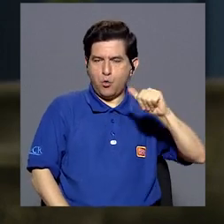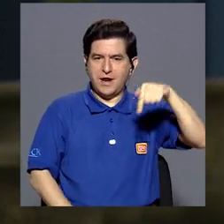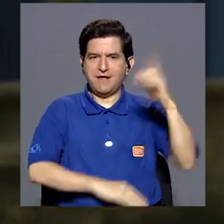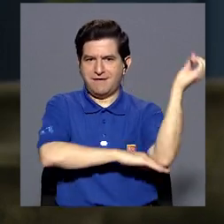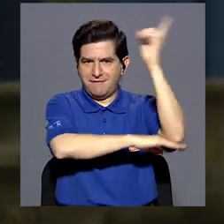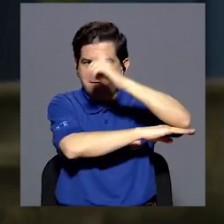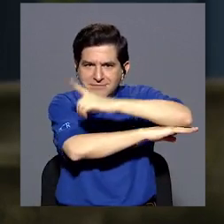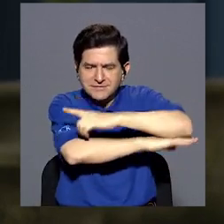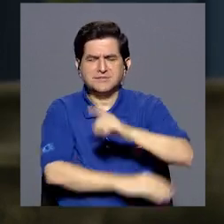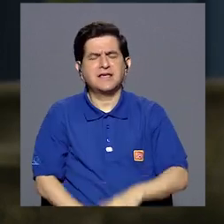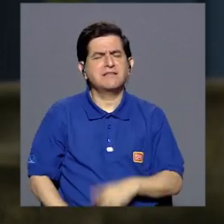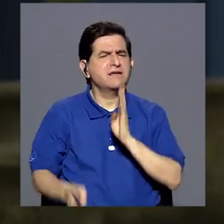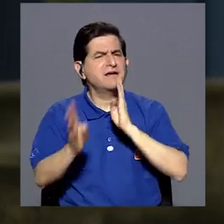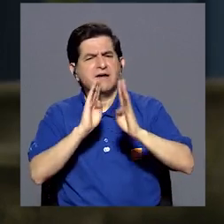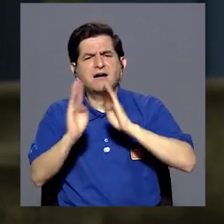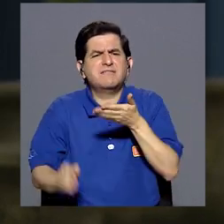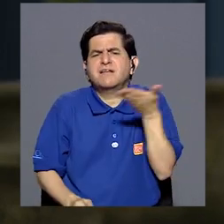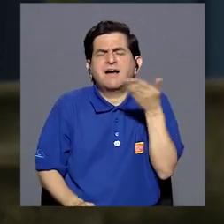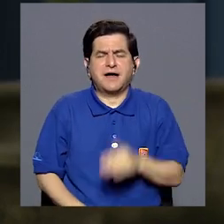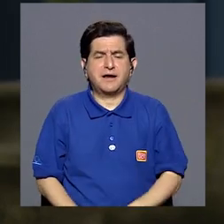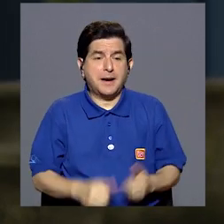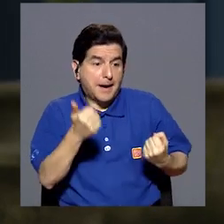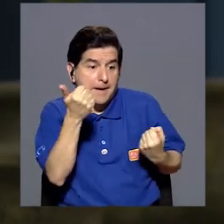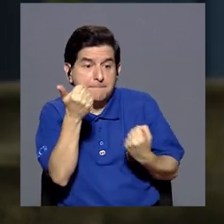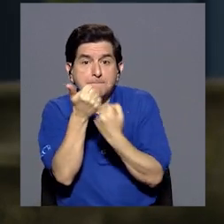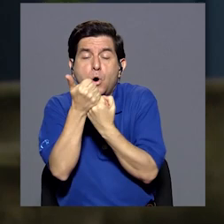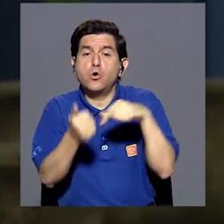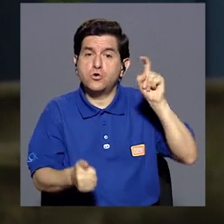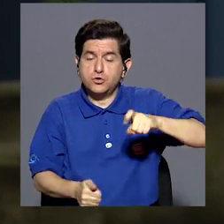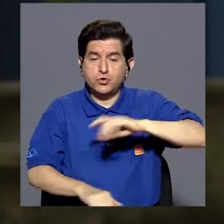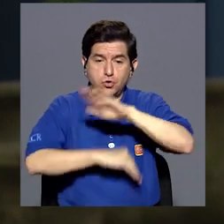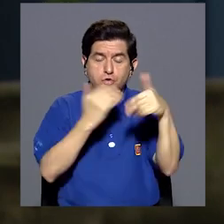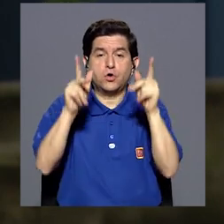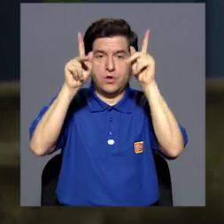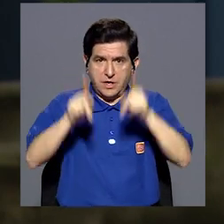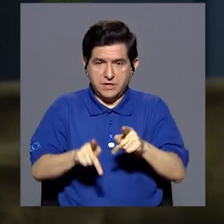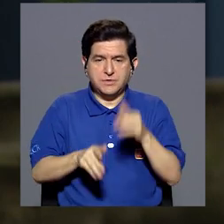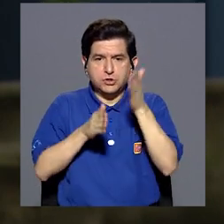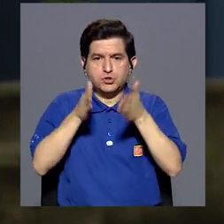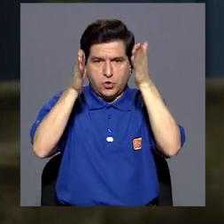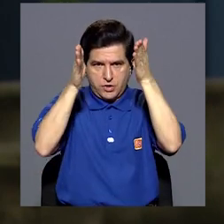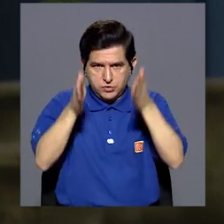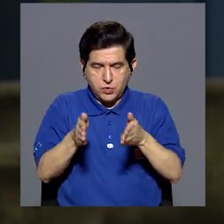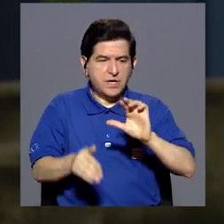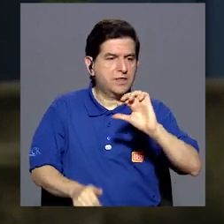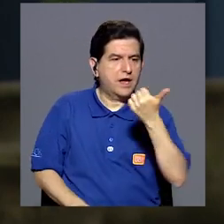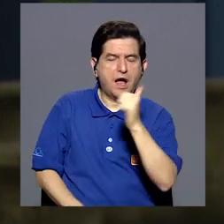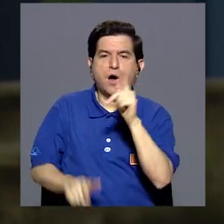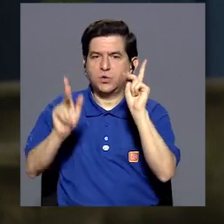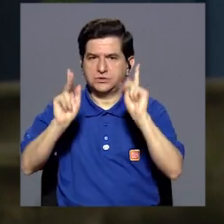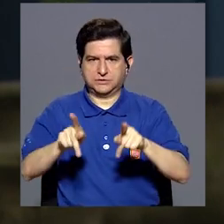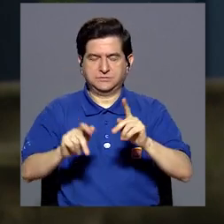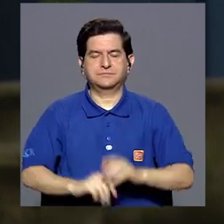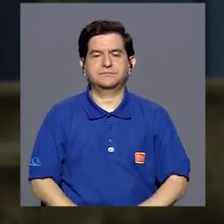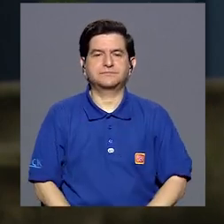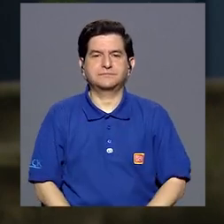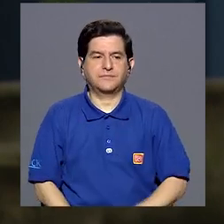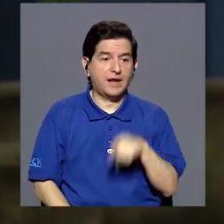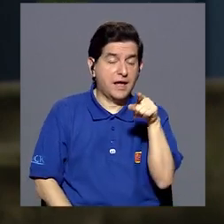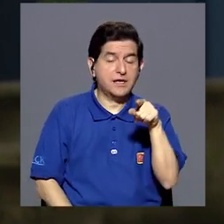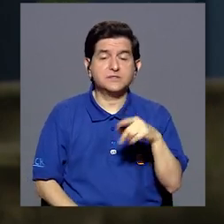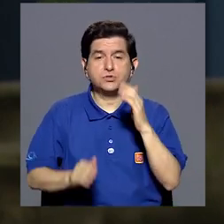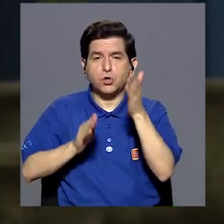Aguilar y el día de hoy vamos a conversar acerca del apoyo que merecen todas las personas que cuidan de otros seres humanos.